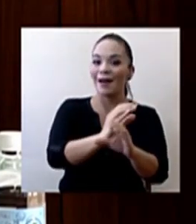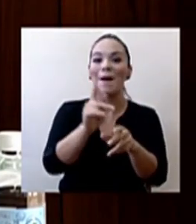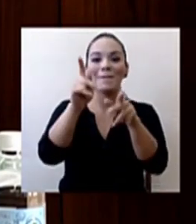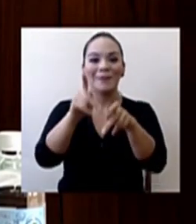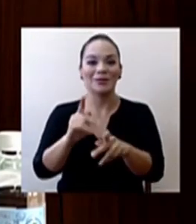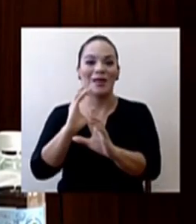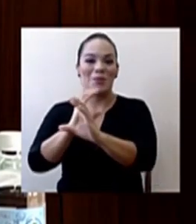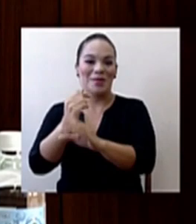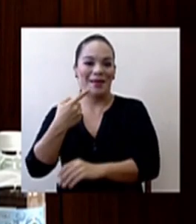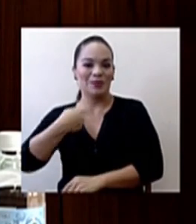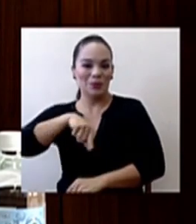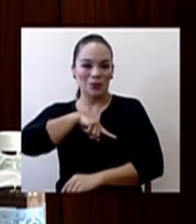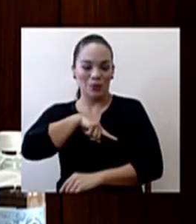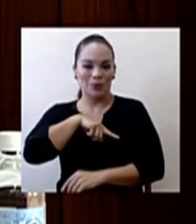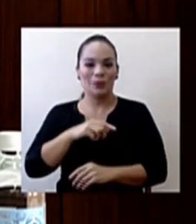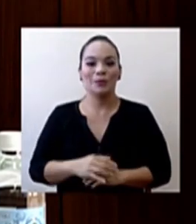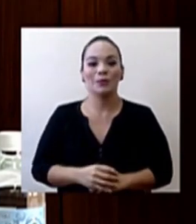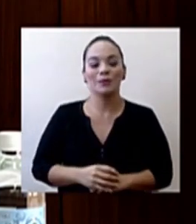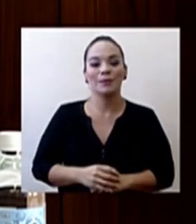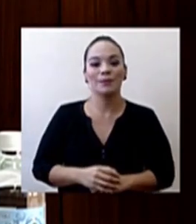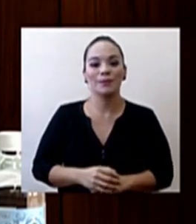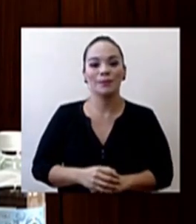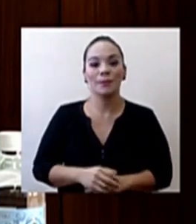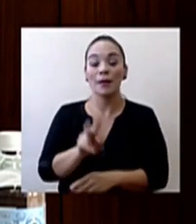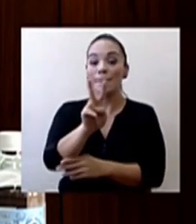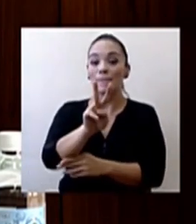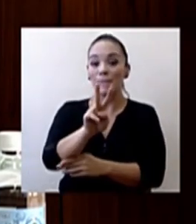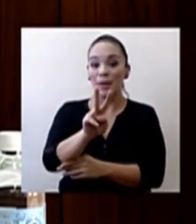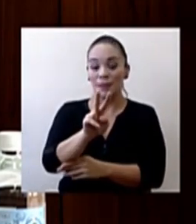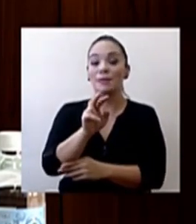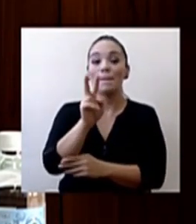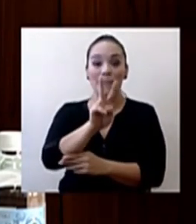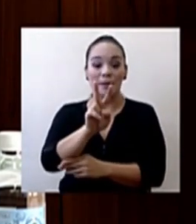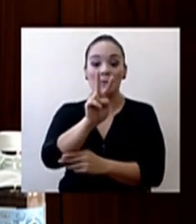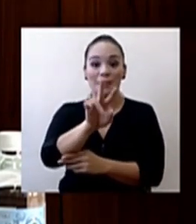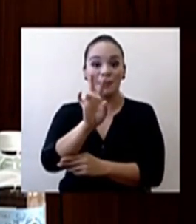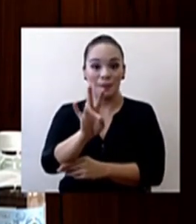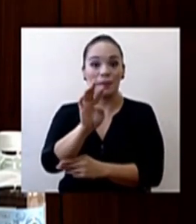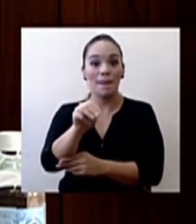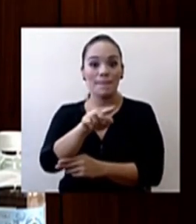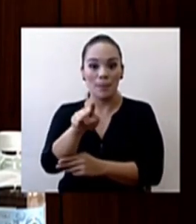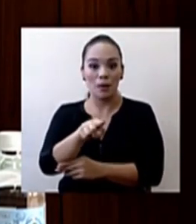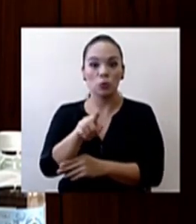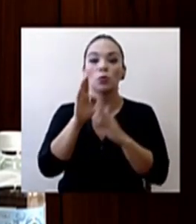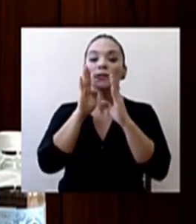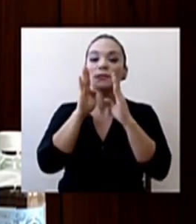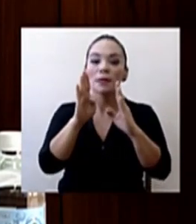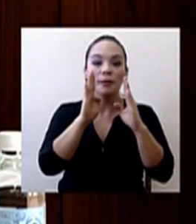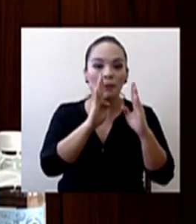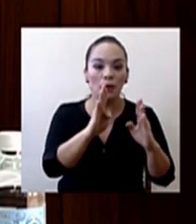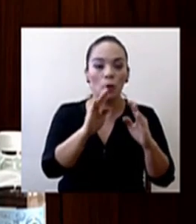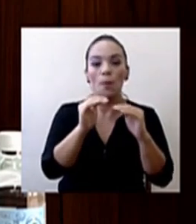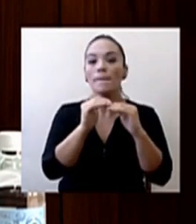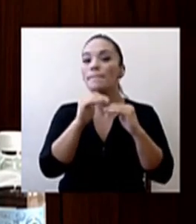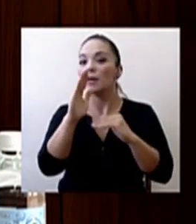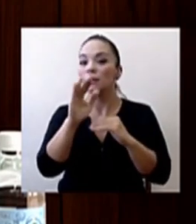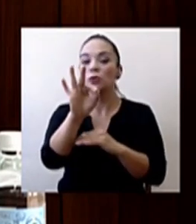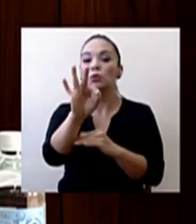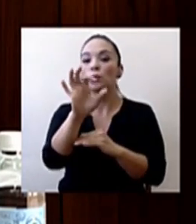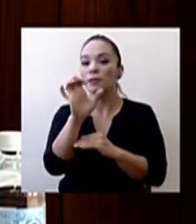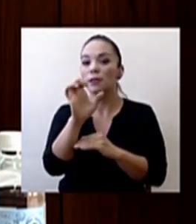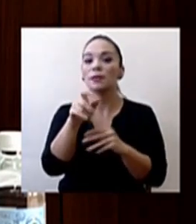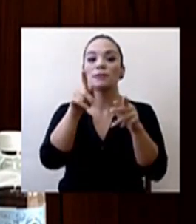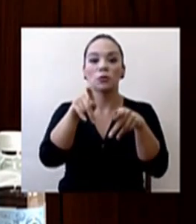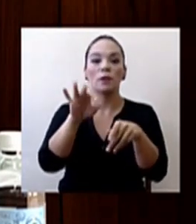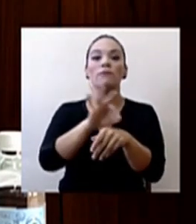cuidan. Al viernes 27 de marzo, ya se habían atendido a más de 900